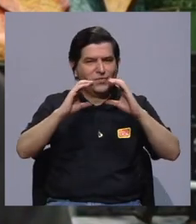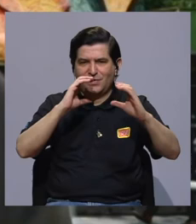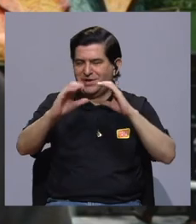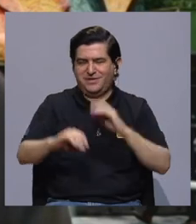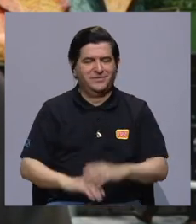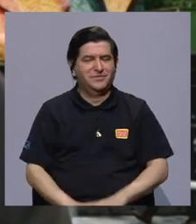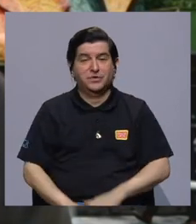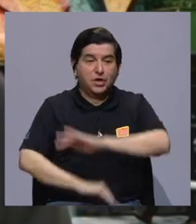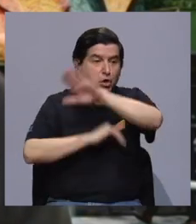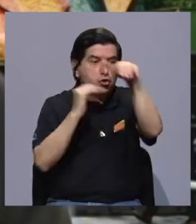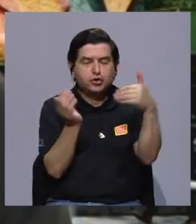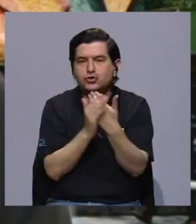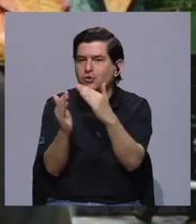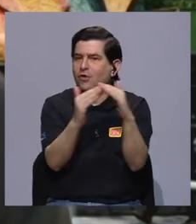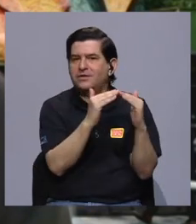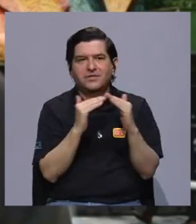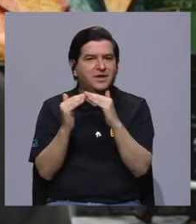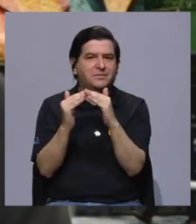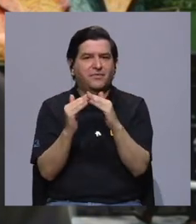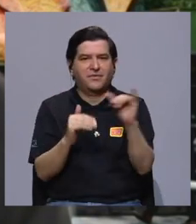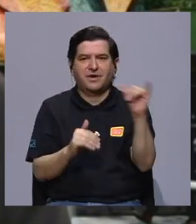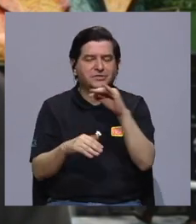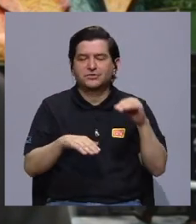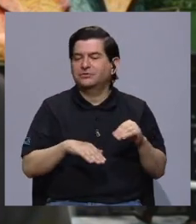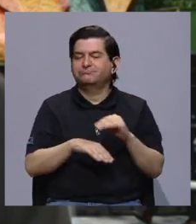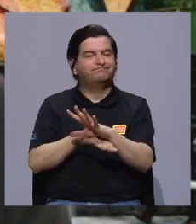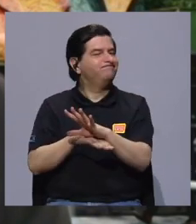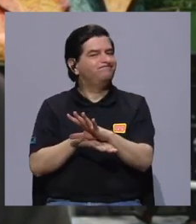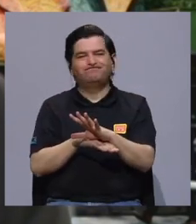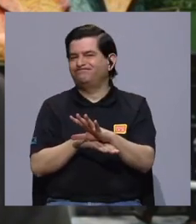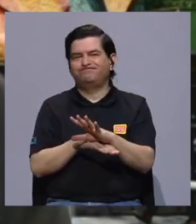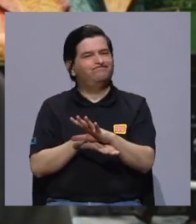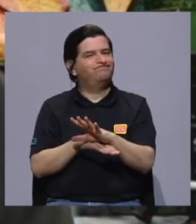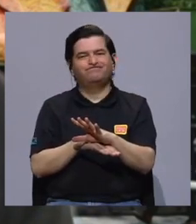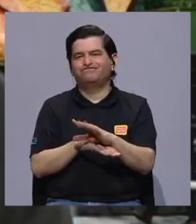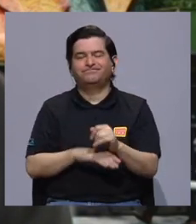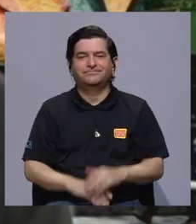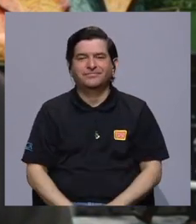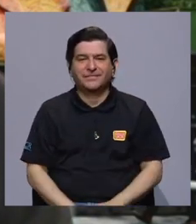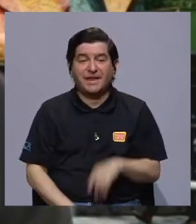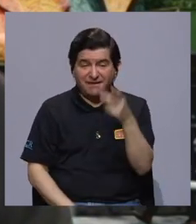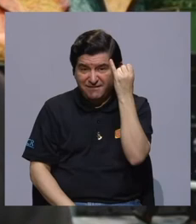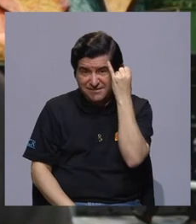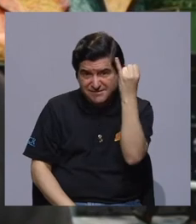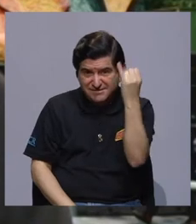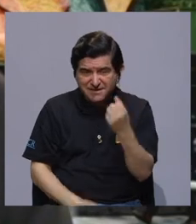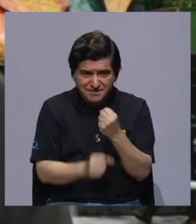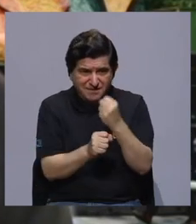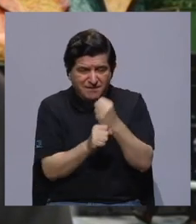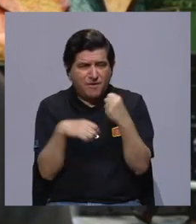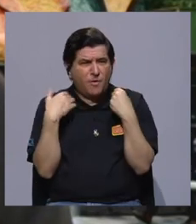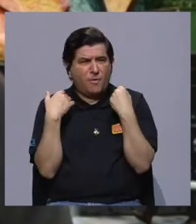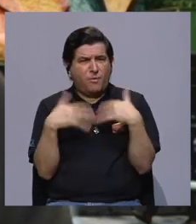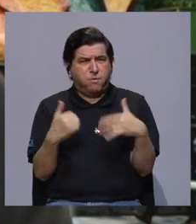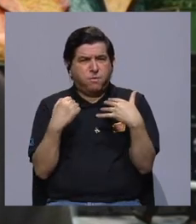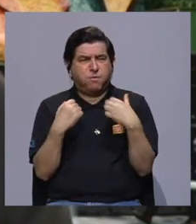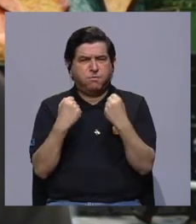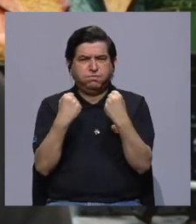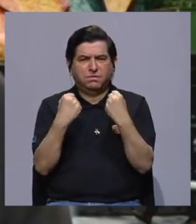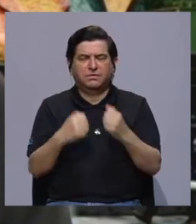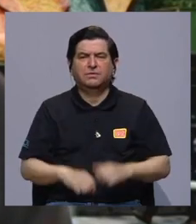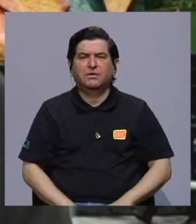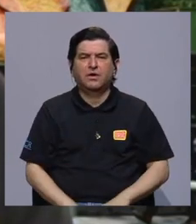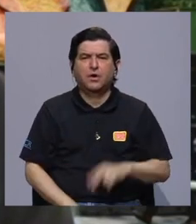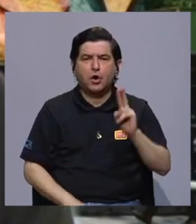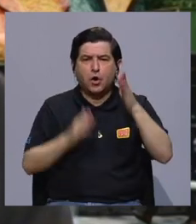comunicación para toda la población tiene el mismo efecto, y en ese sentido, pues, hay que trabajar muy fuerte